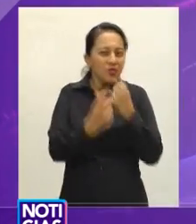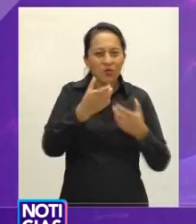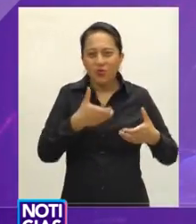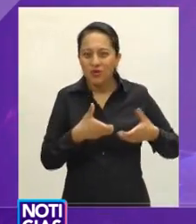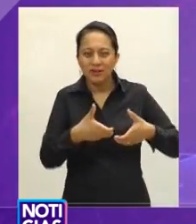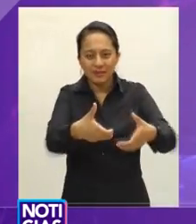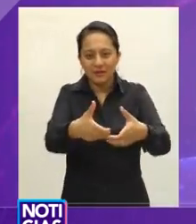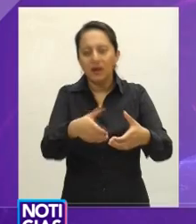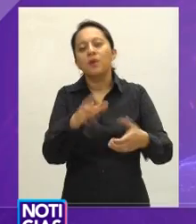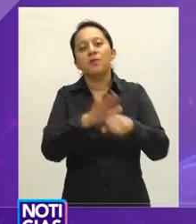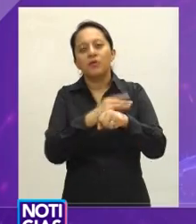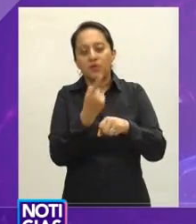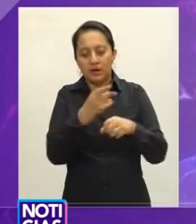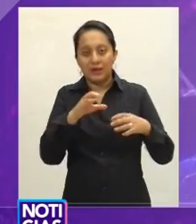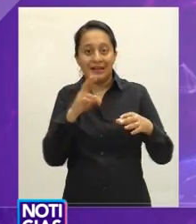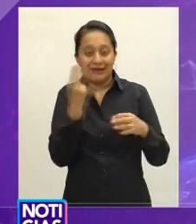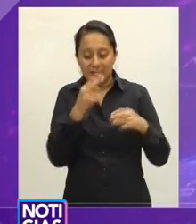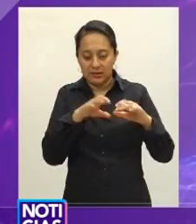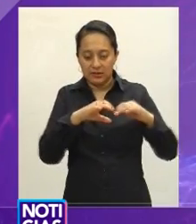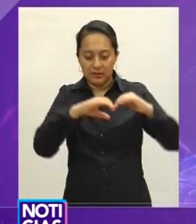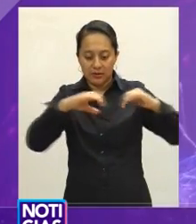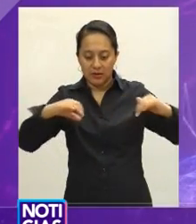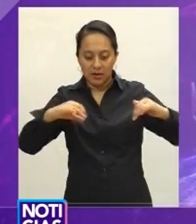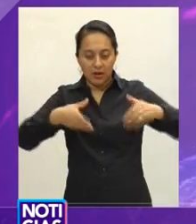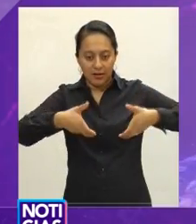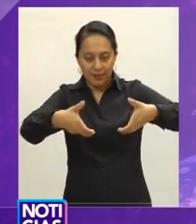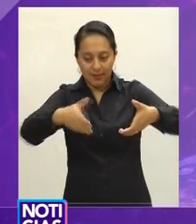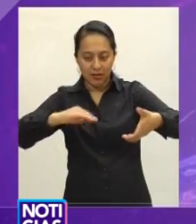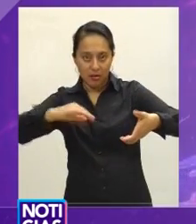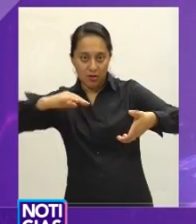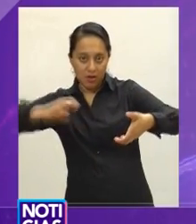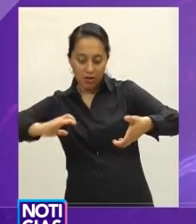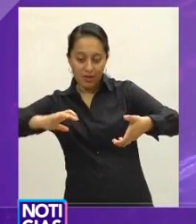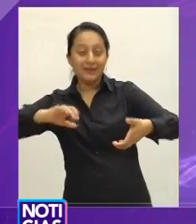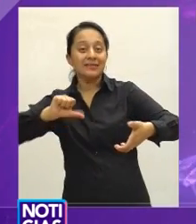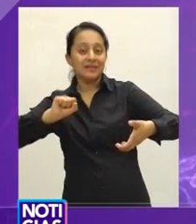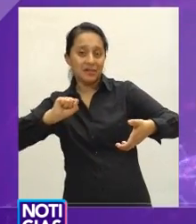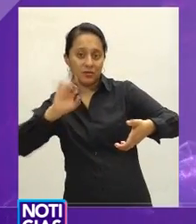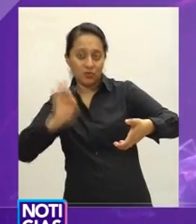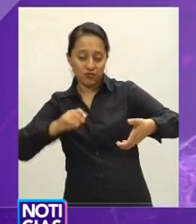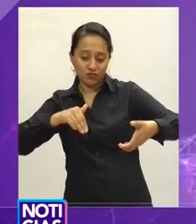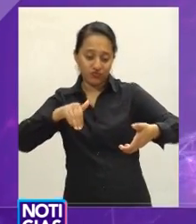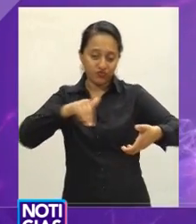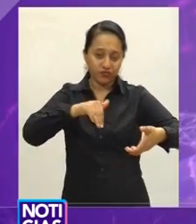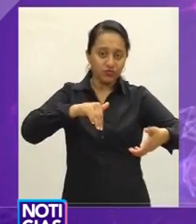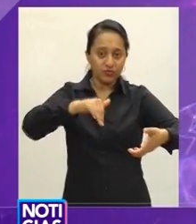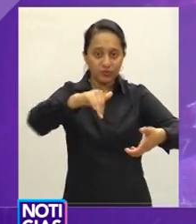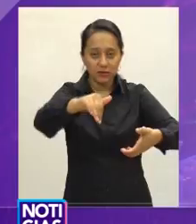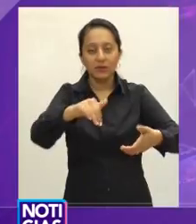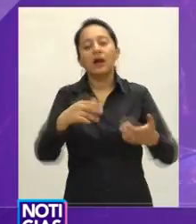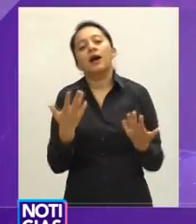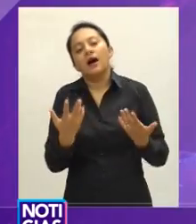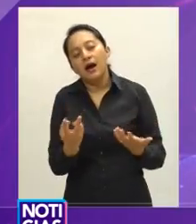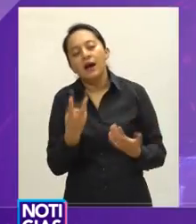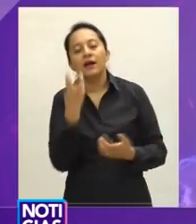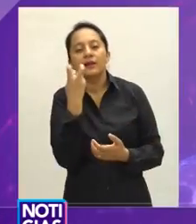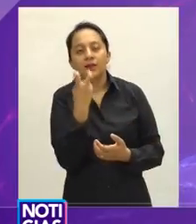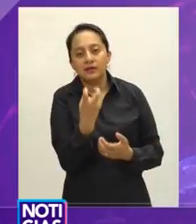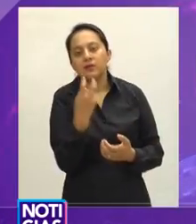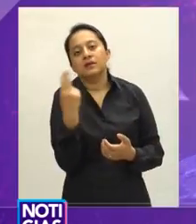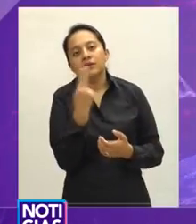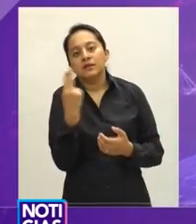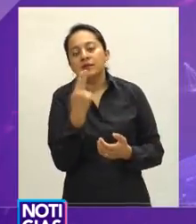beneficio ni vitalidad al centro de la ciudad. Algunas de las acciones tomadas por los gobiernos estatales y municipales de la zona